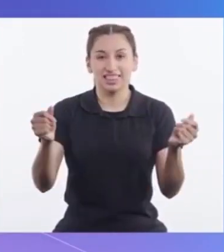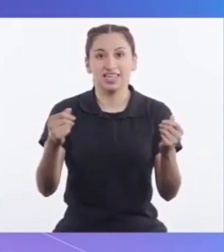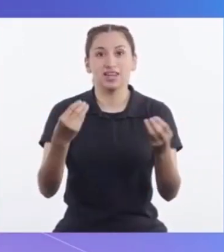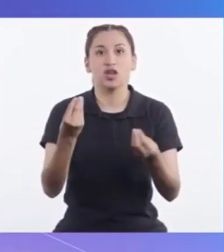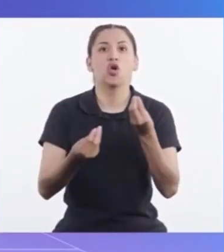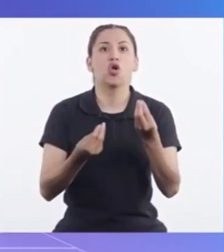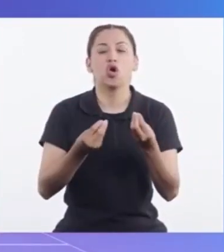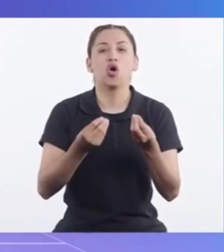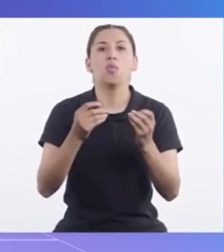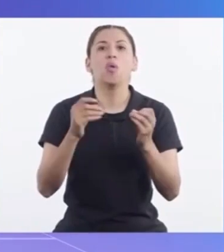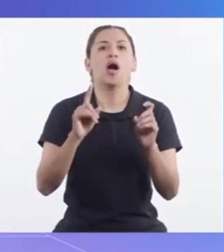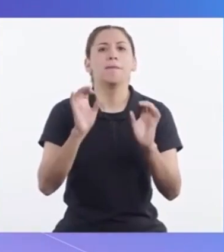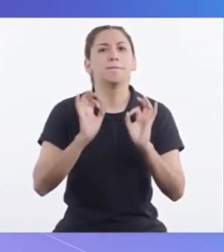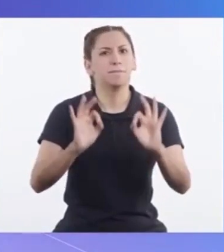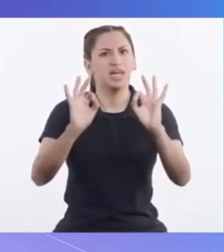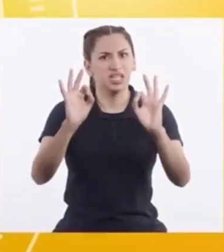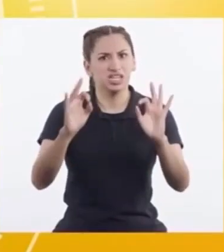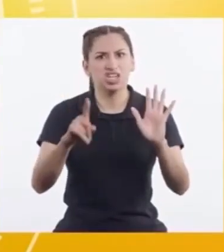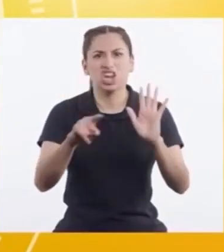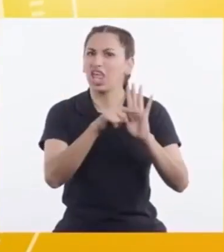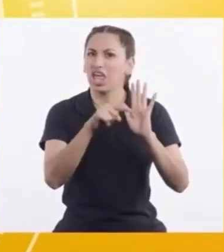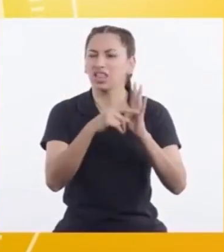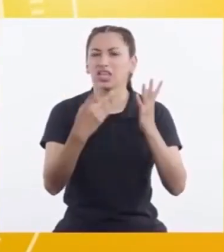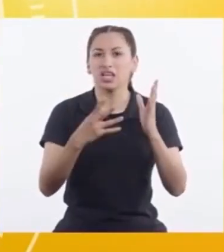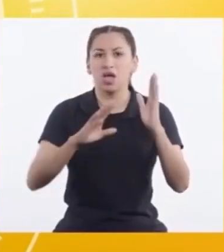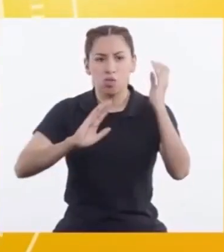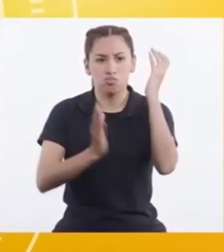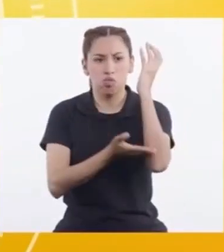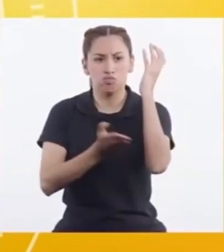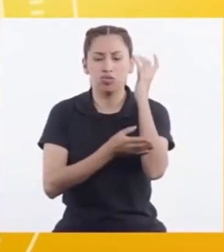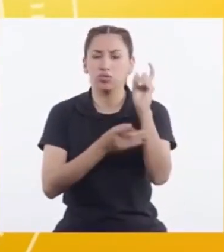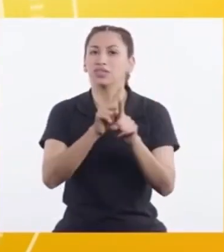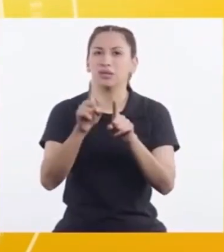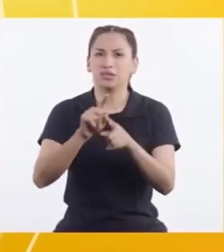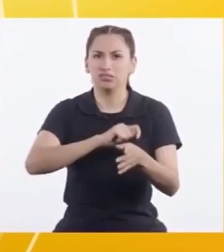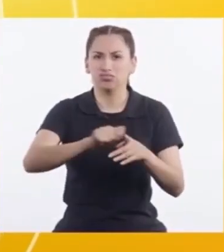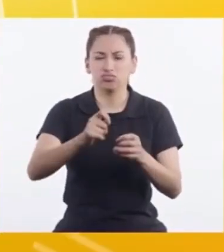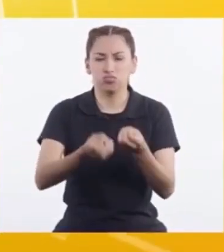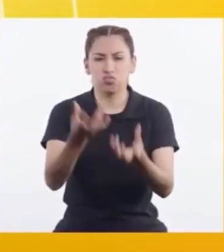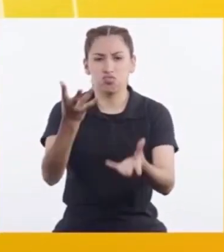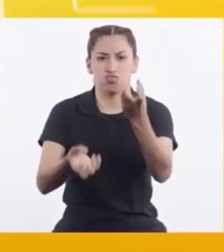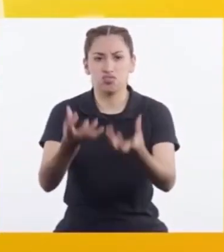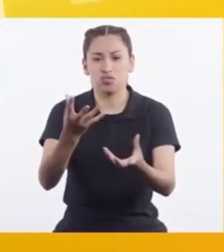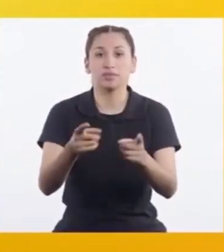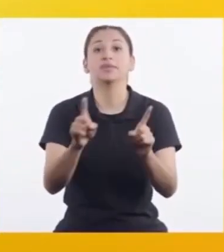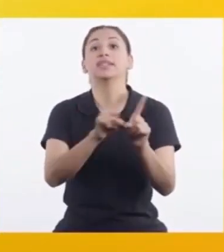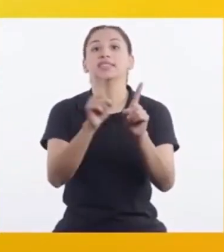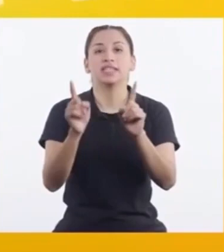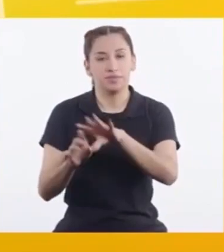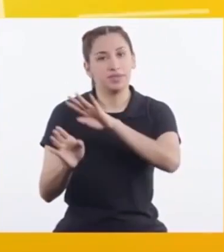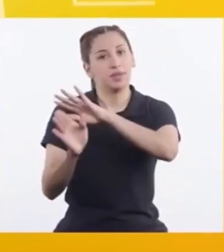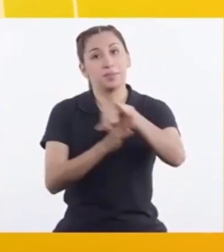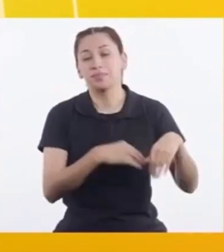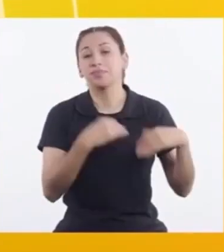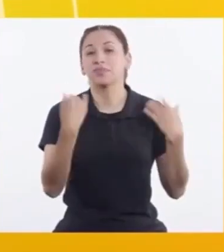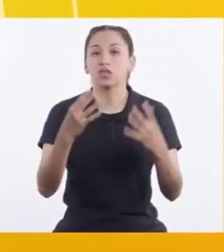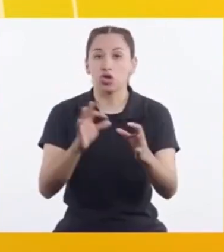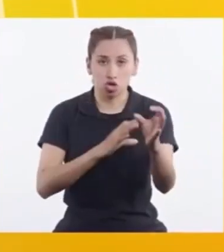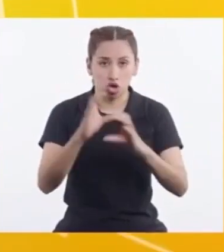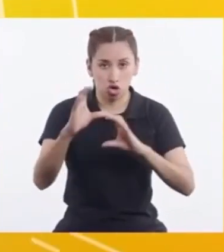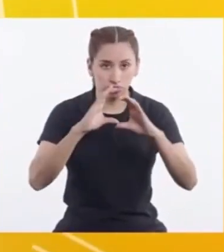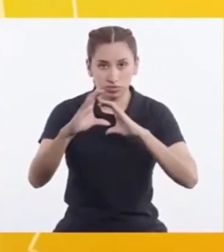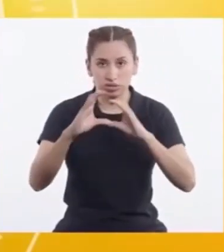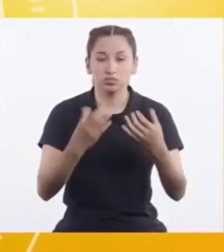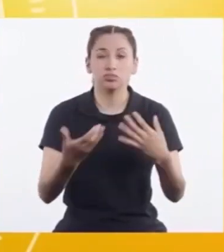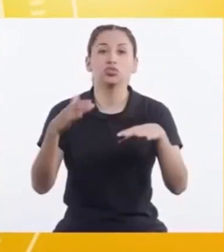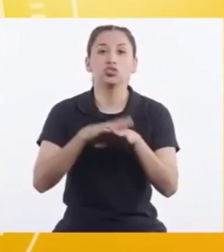Como la quema Y la tala Y también hablamos Sobre las técnicas De riego